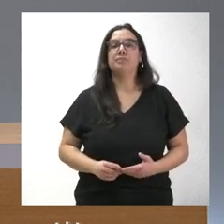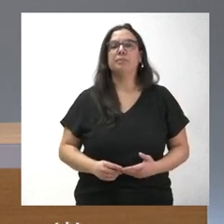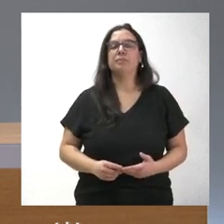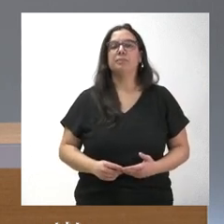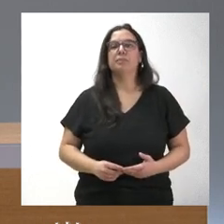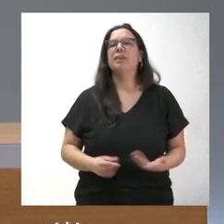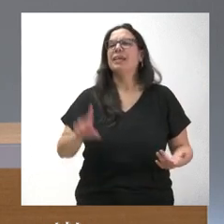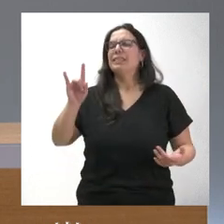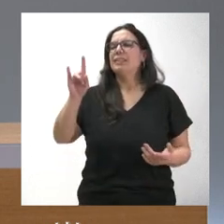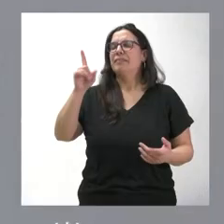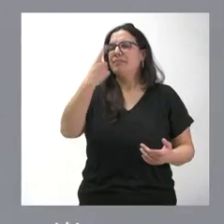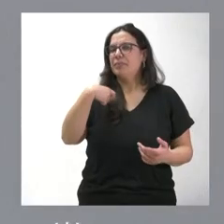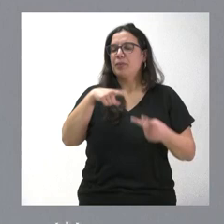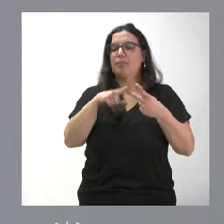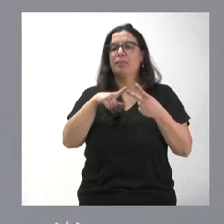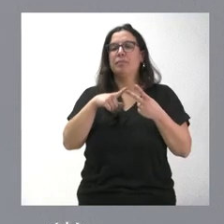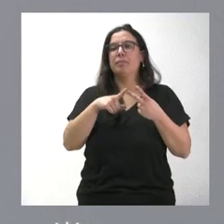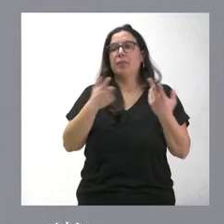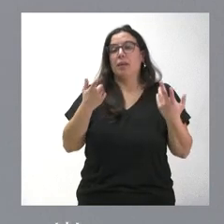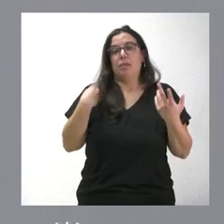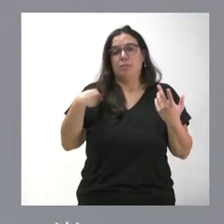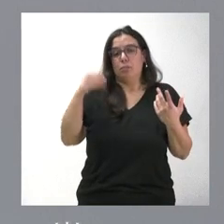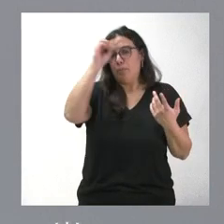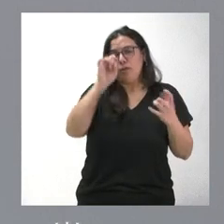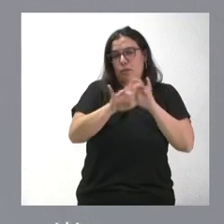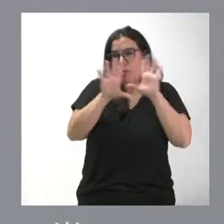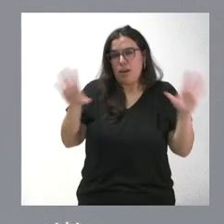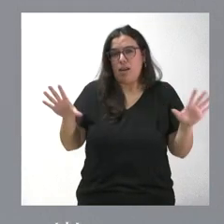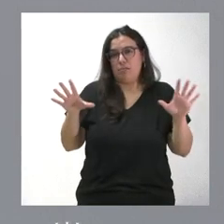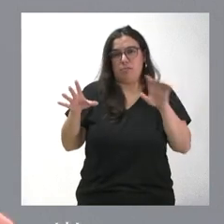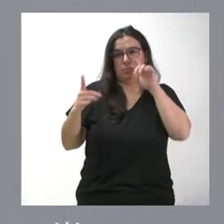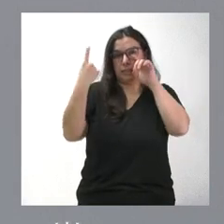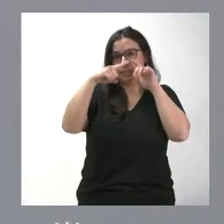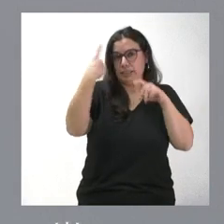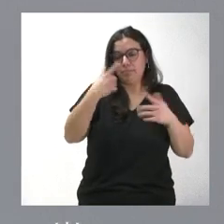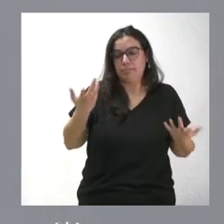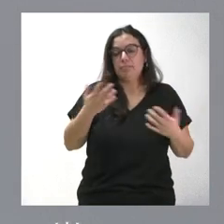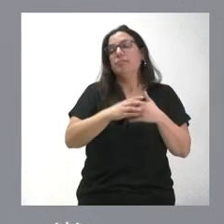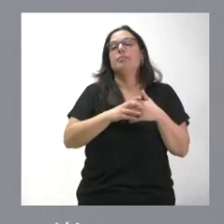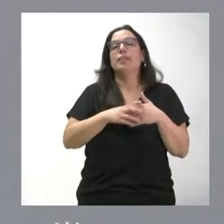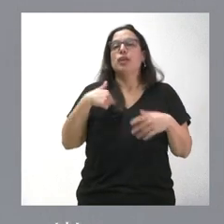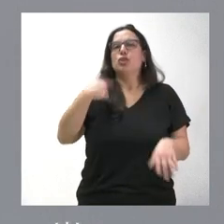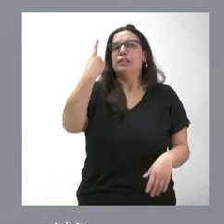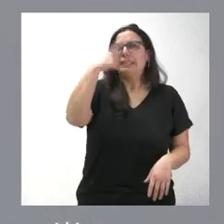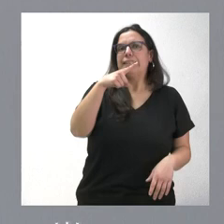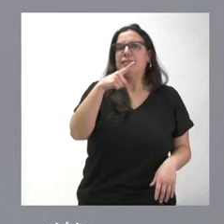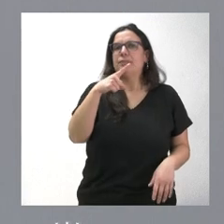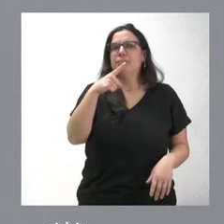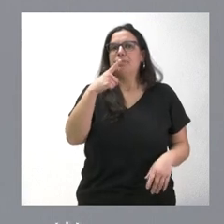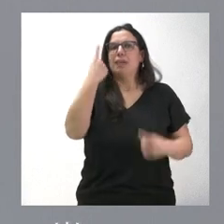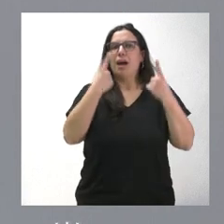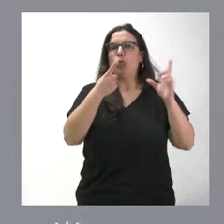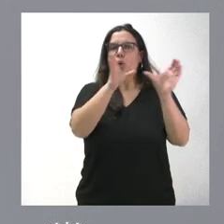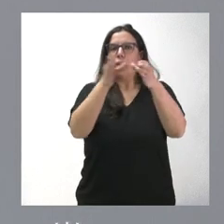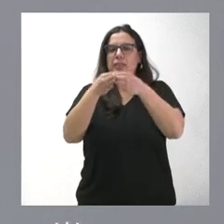Ah, sí, sí, sí. Pues nuestra posición aquí también es muy conocida. Yo sé que existe una parte de los colectivos